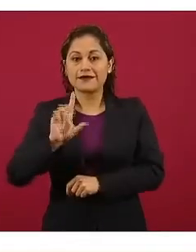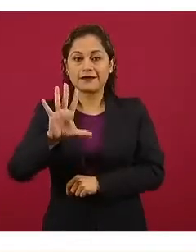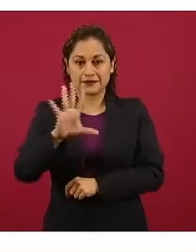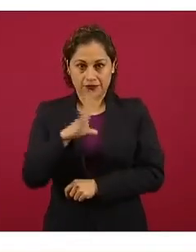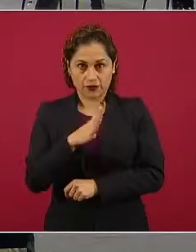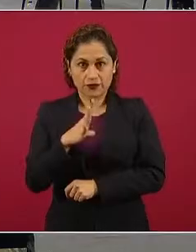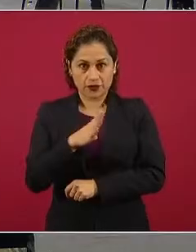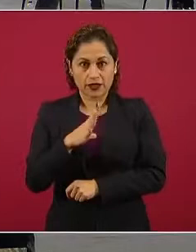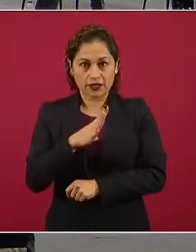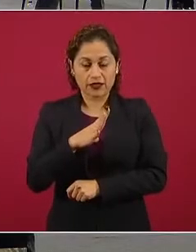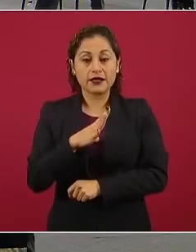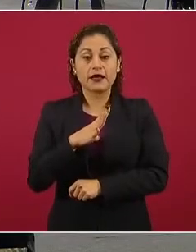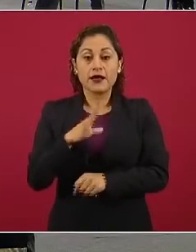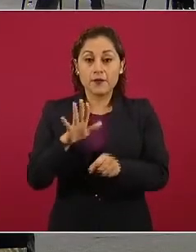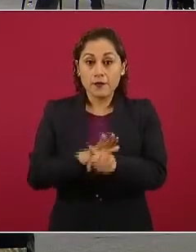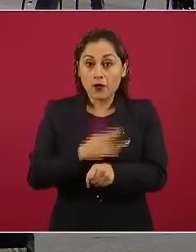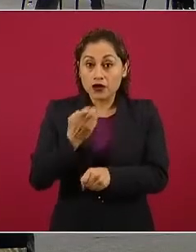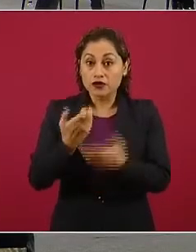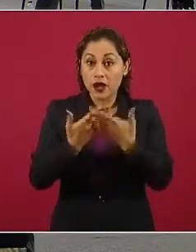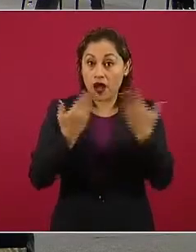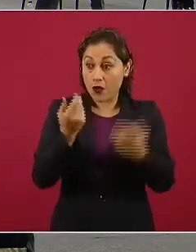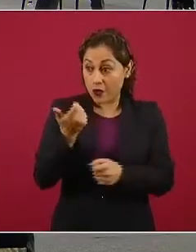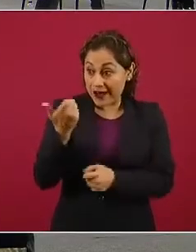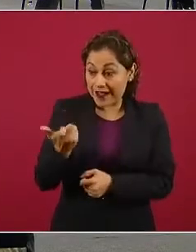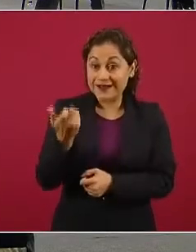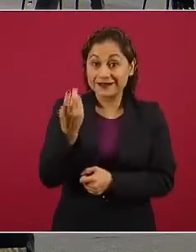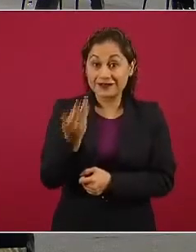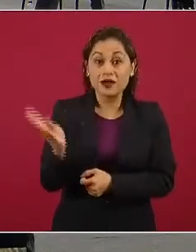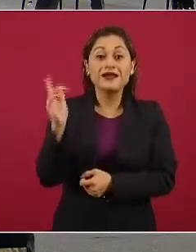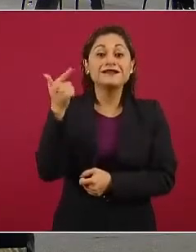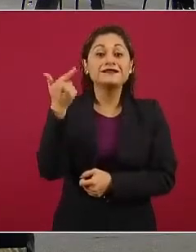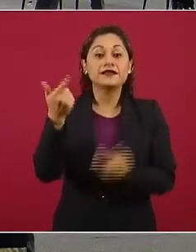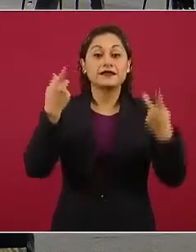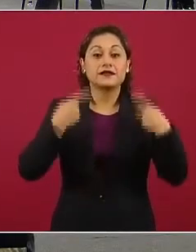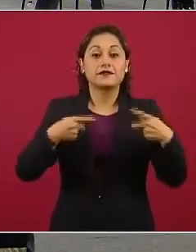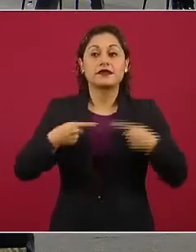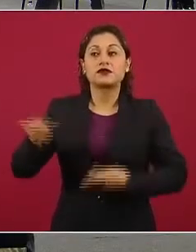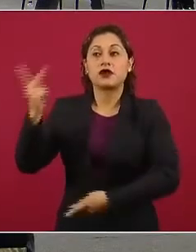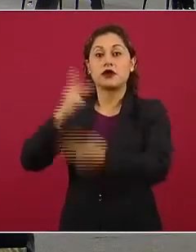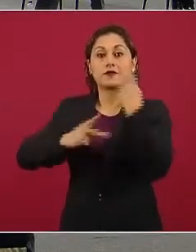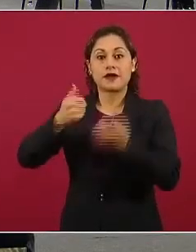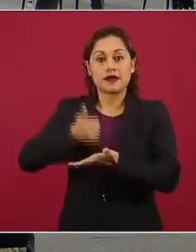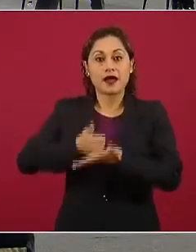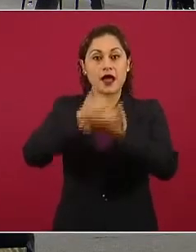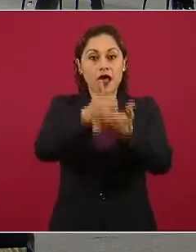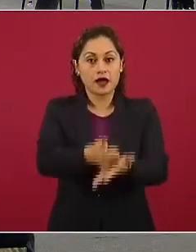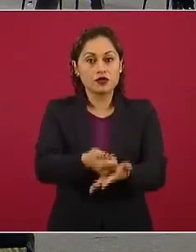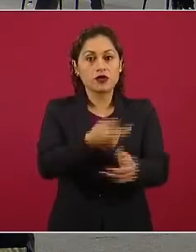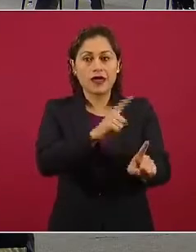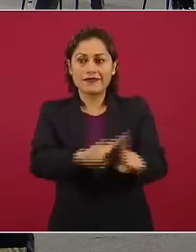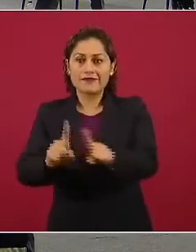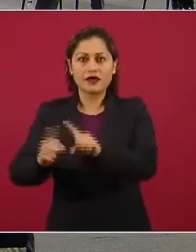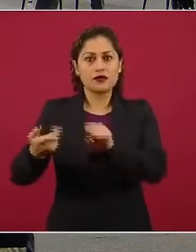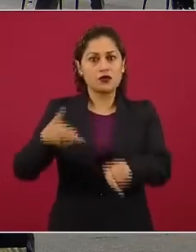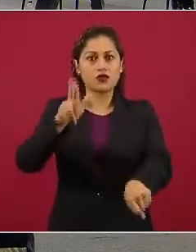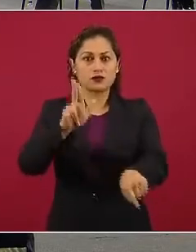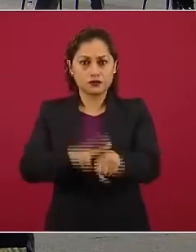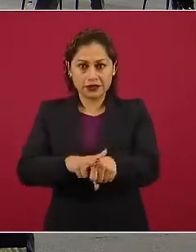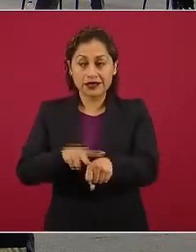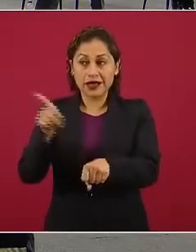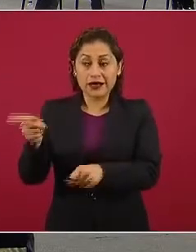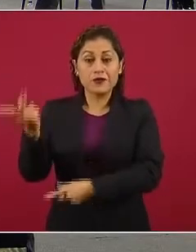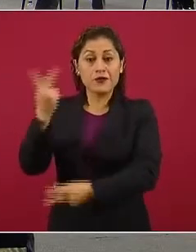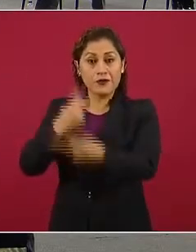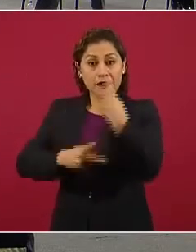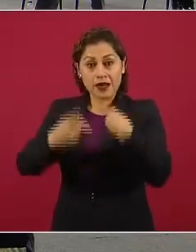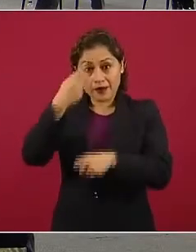podemos contar con estas siete personas que vienen a ayudar a unidades de cuidados intensivos, vienen a integrarse equipos